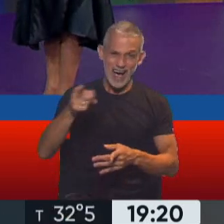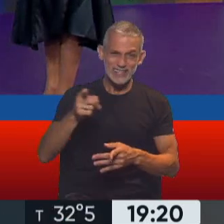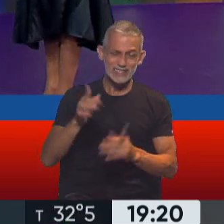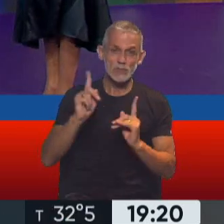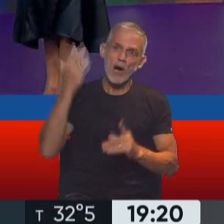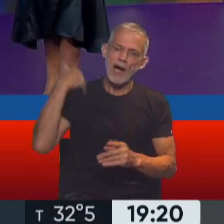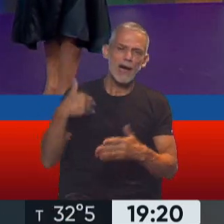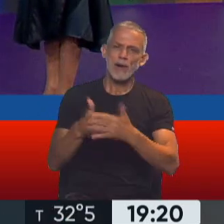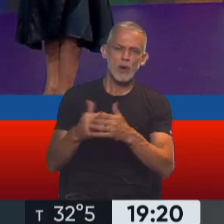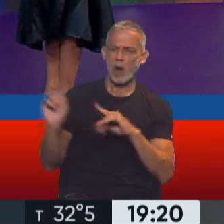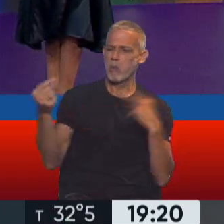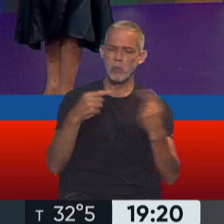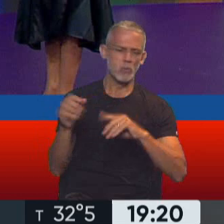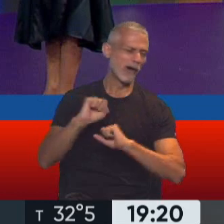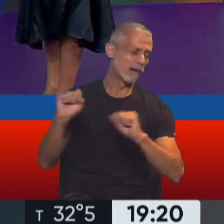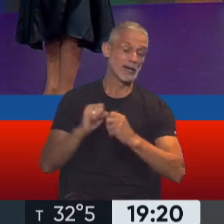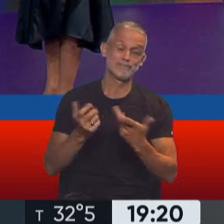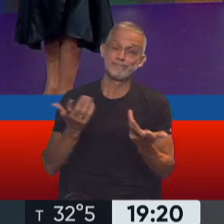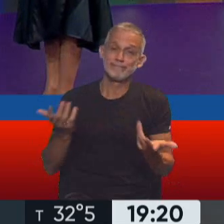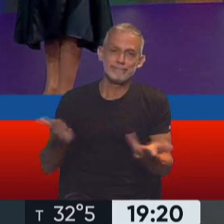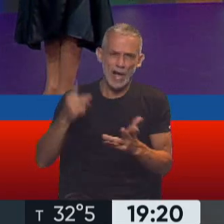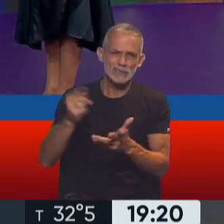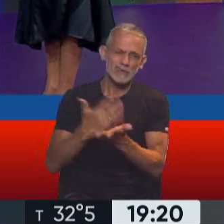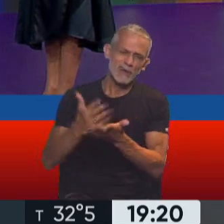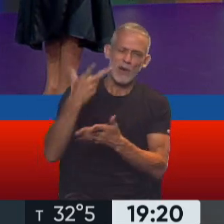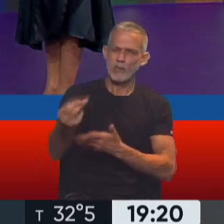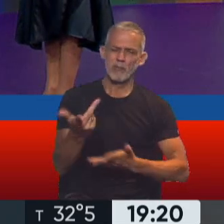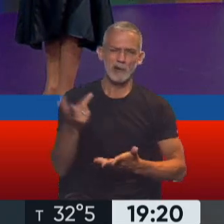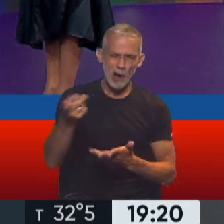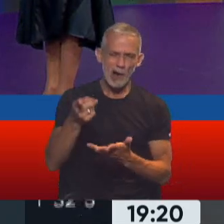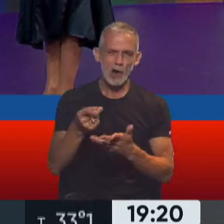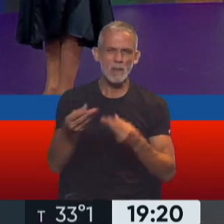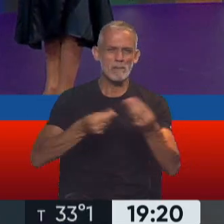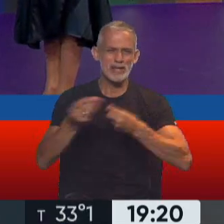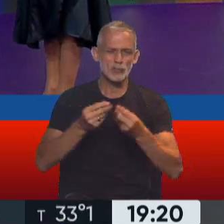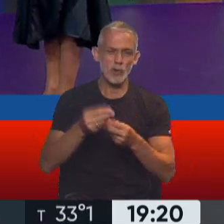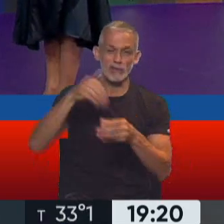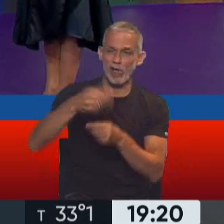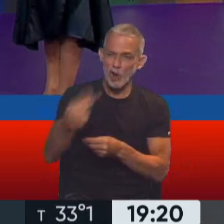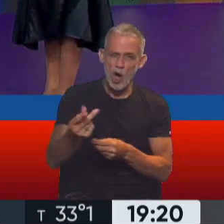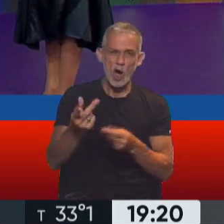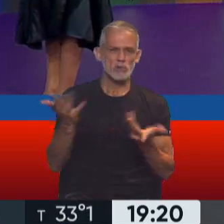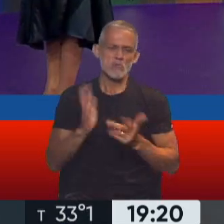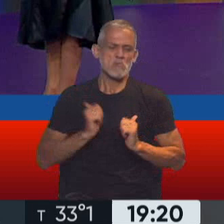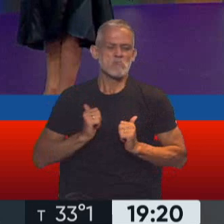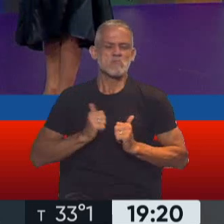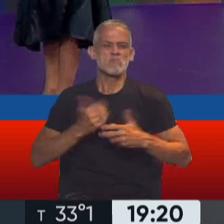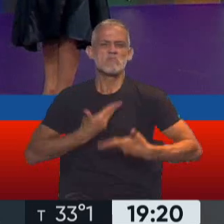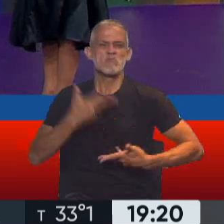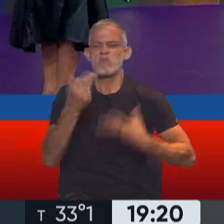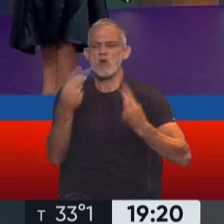últimamente, que no sea el ámbito donde se rechaza un presupuesto solamente porque lo